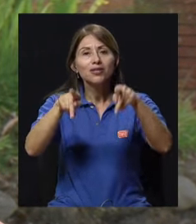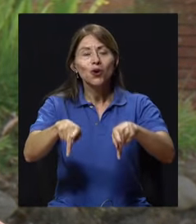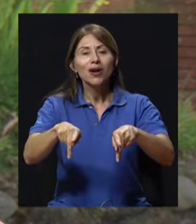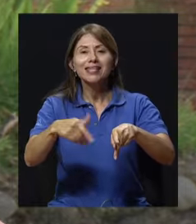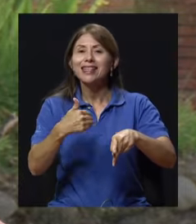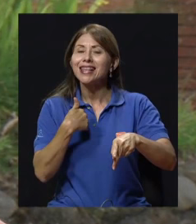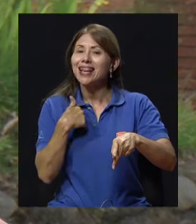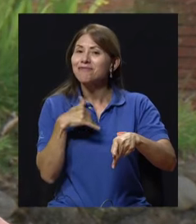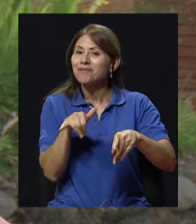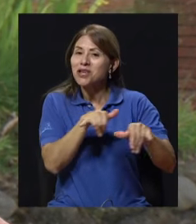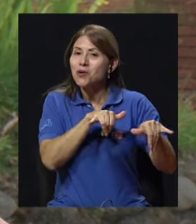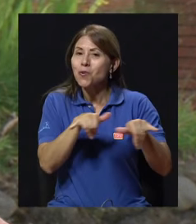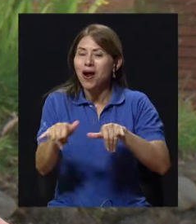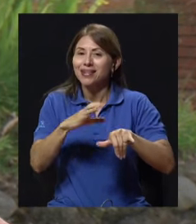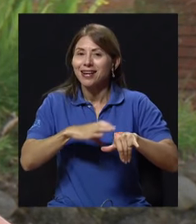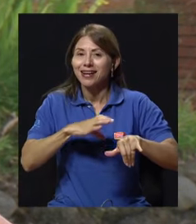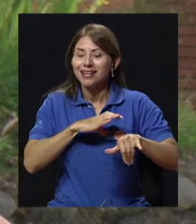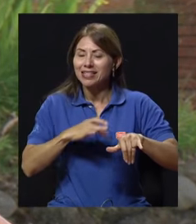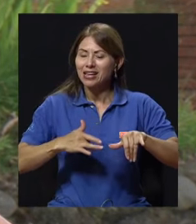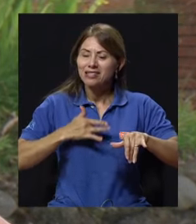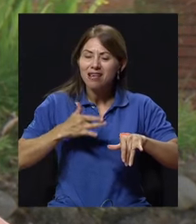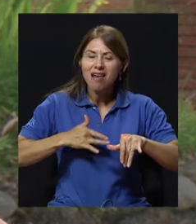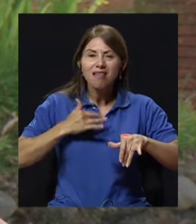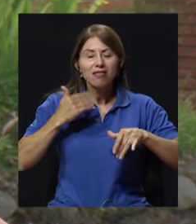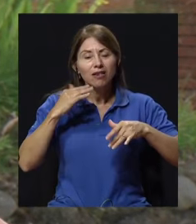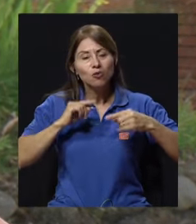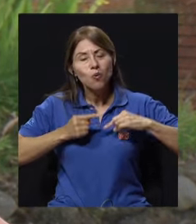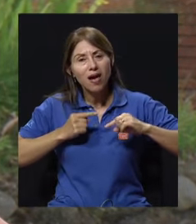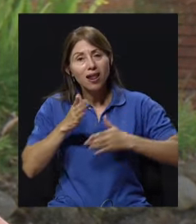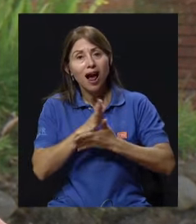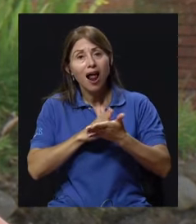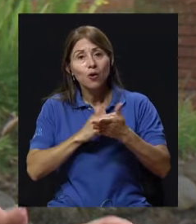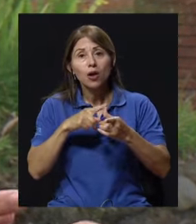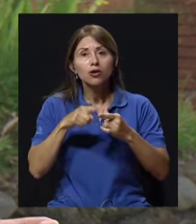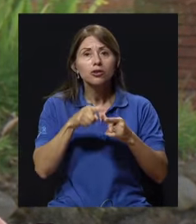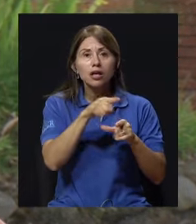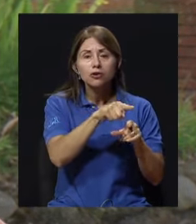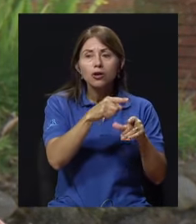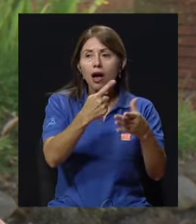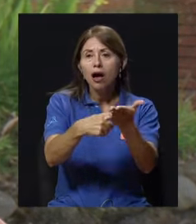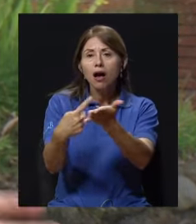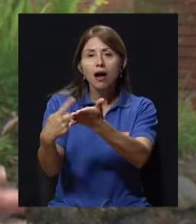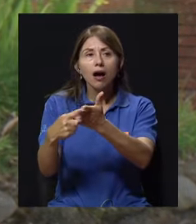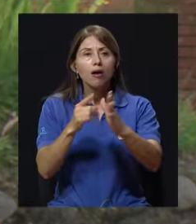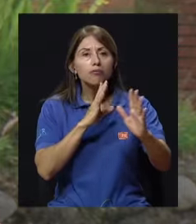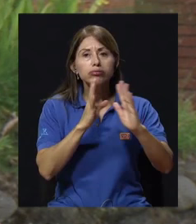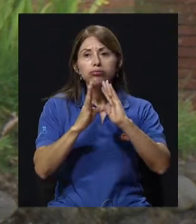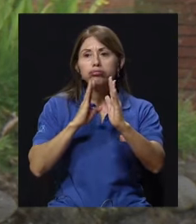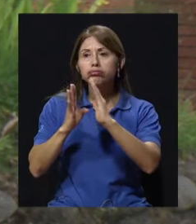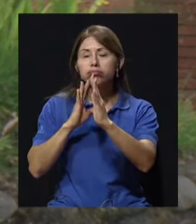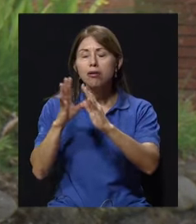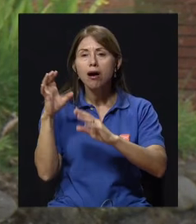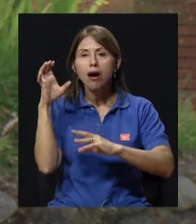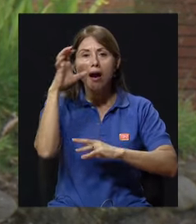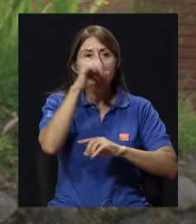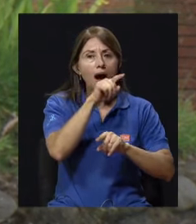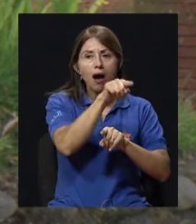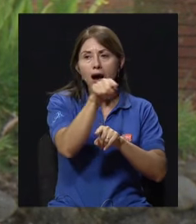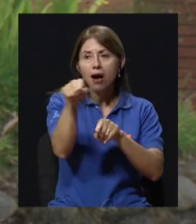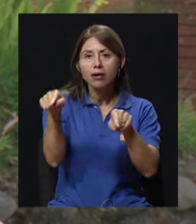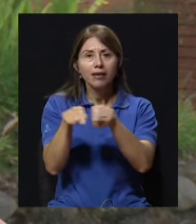padecimientos. Son las personas que entre ellos mismos se escuchan y entonces ya sienten que sus problemas en realidad no son tan grandes.